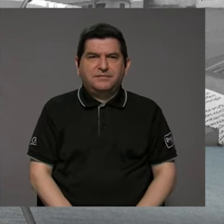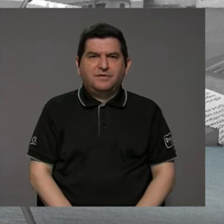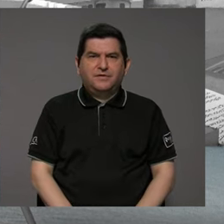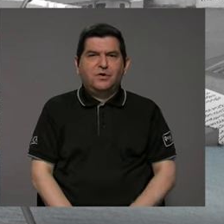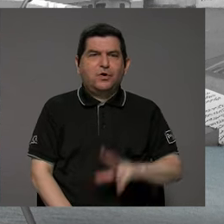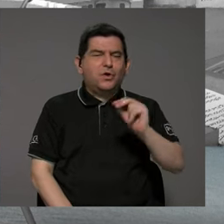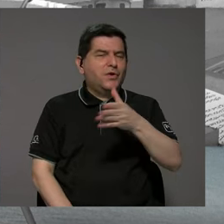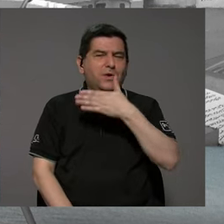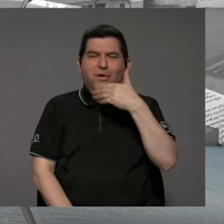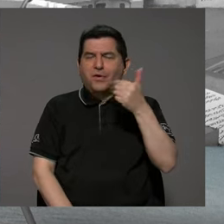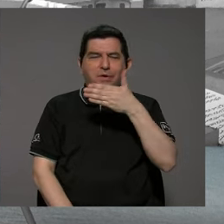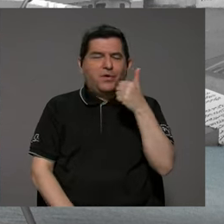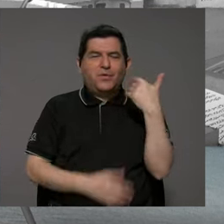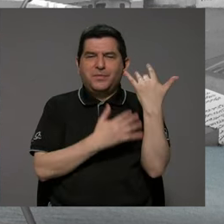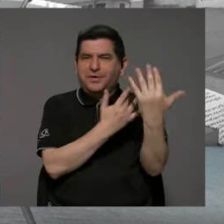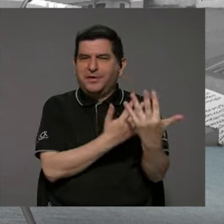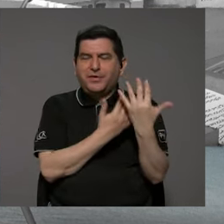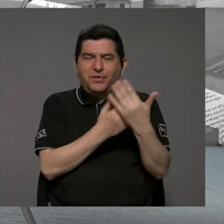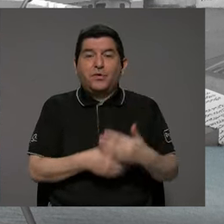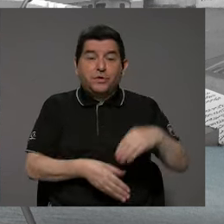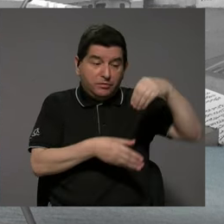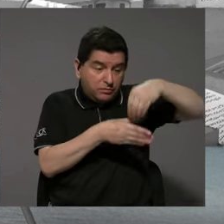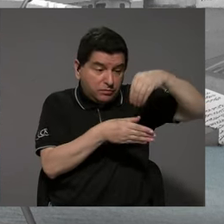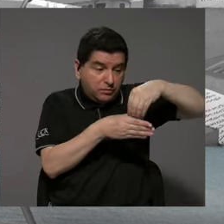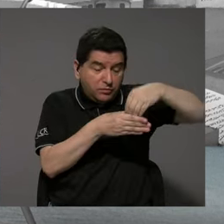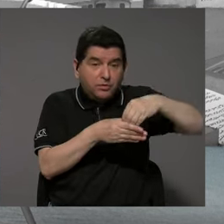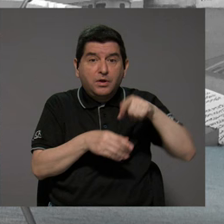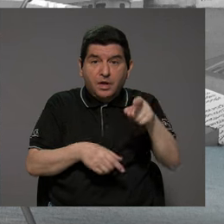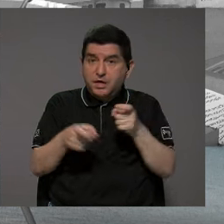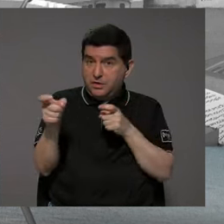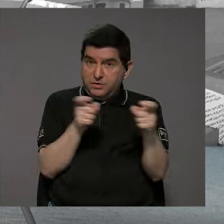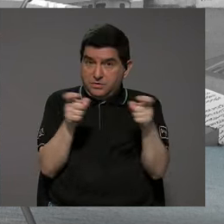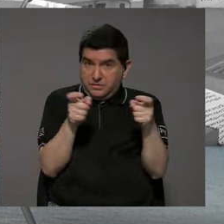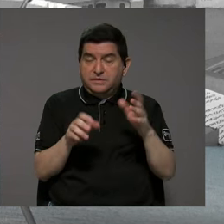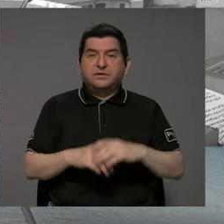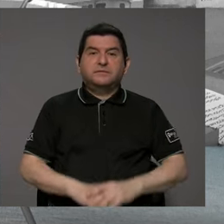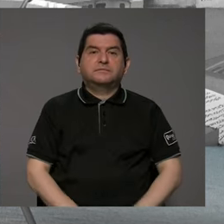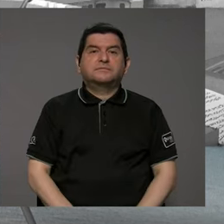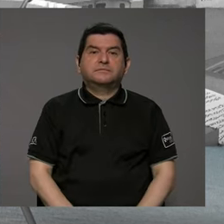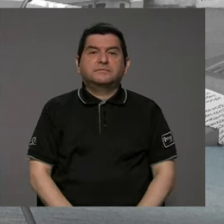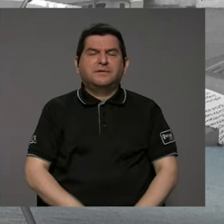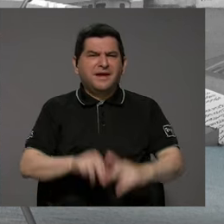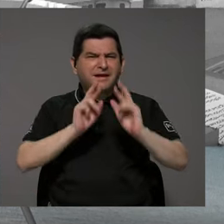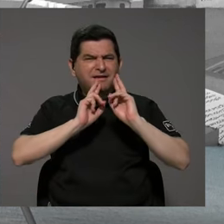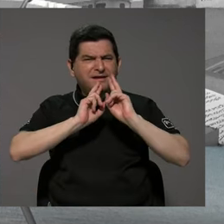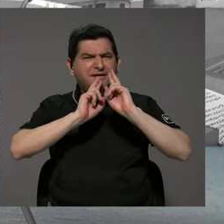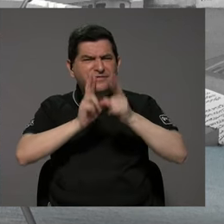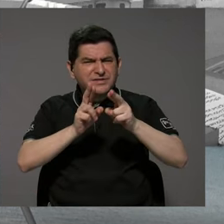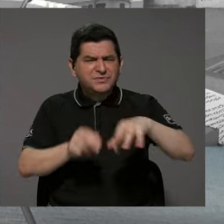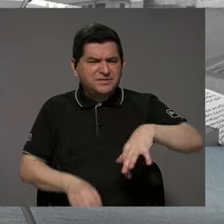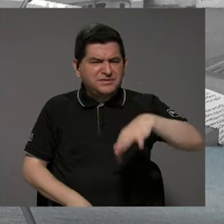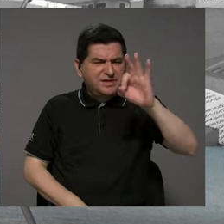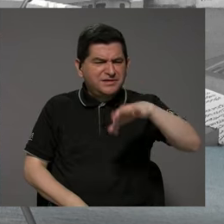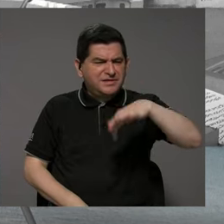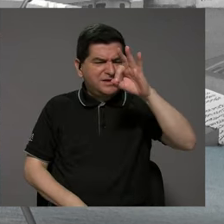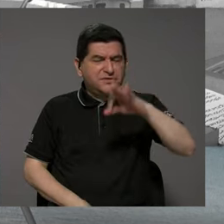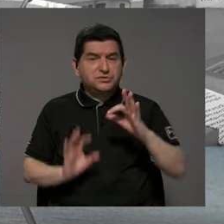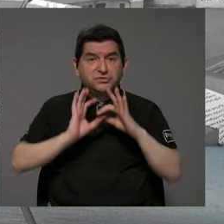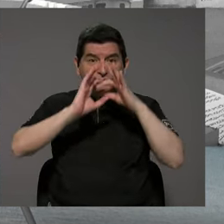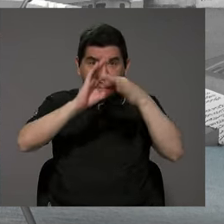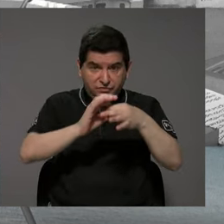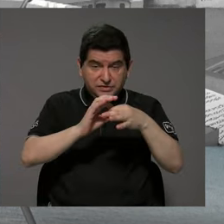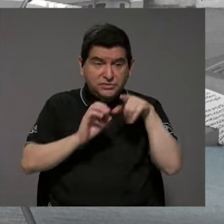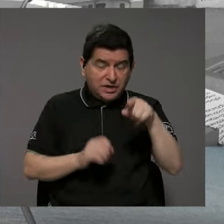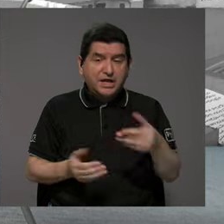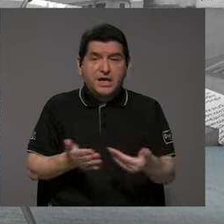el óptimo que se esperaba con los fondos que manejan. Bueno, ¿cuáles resultados encontraron ustedes con respecto